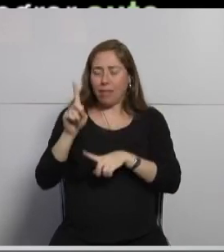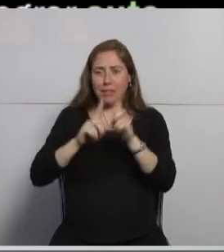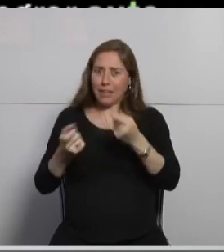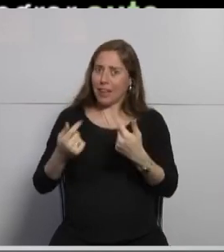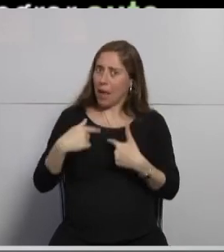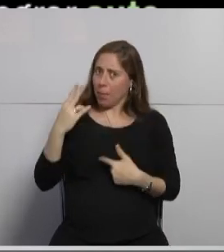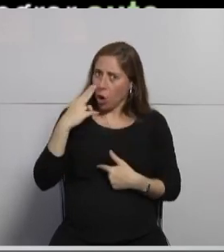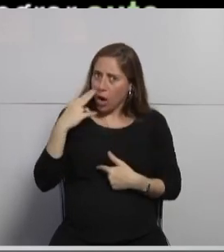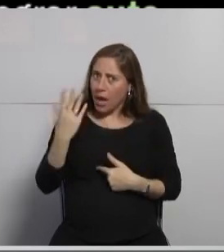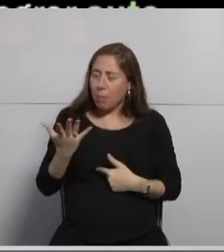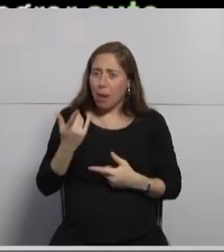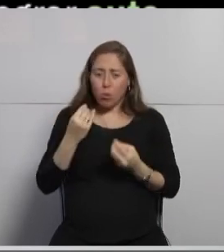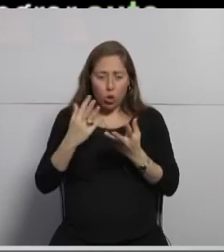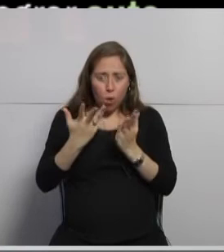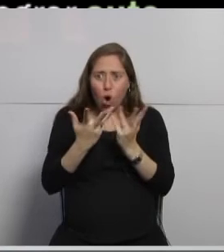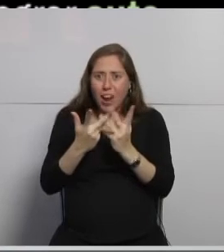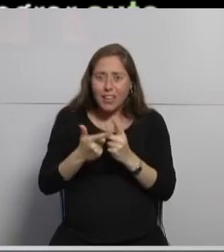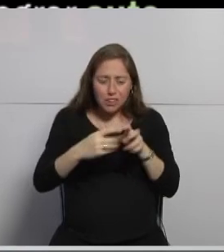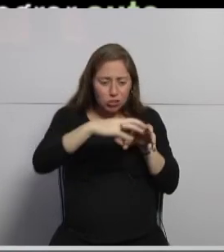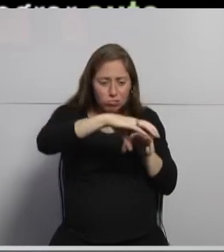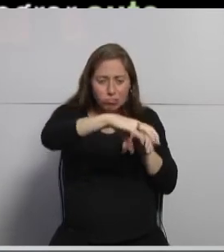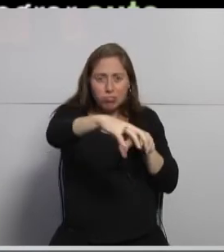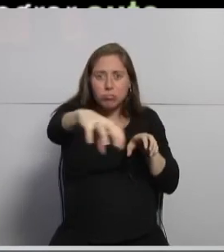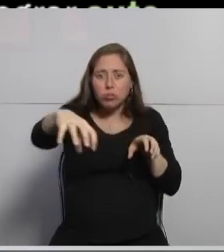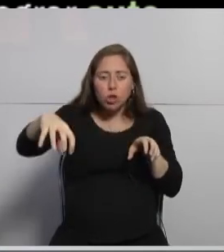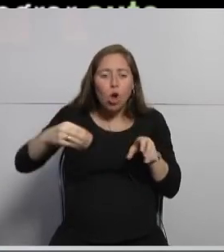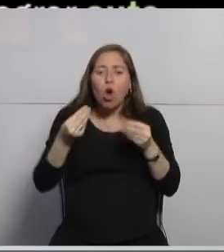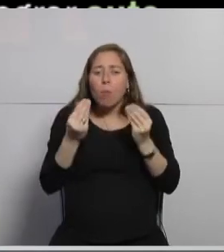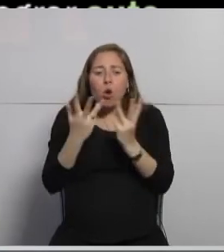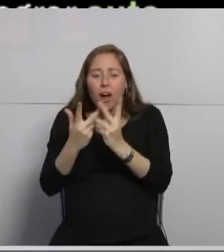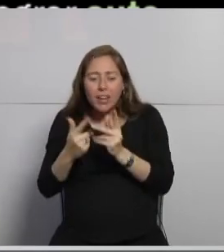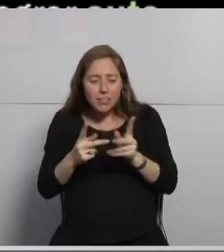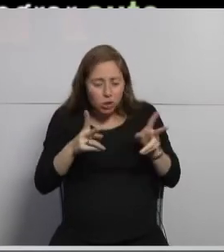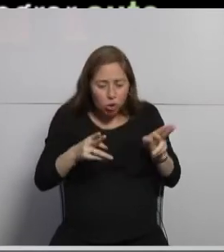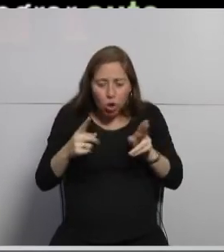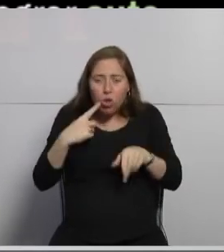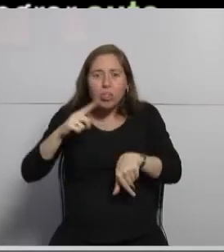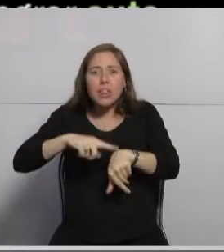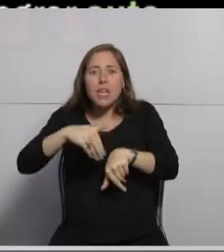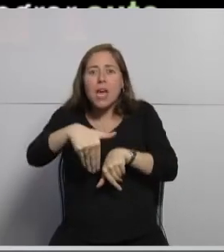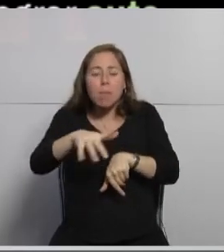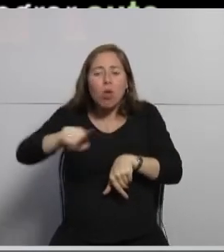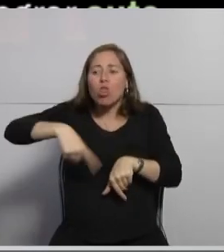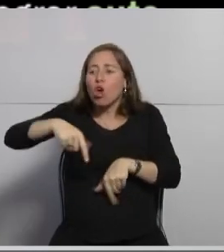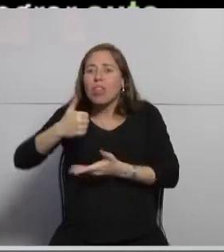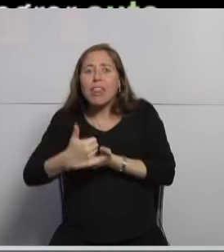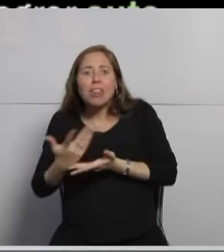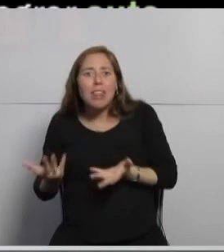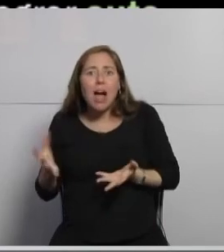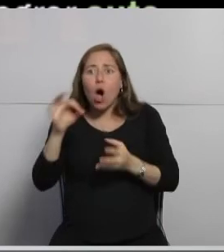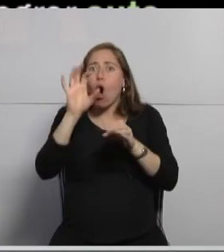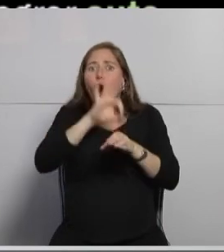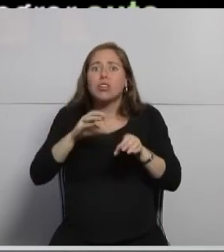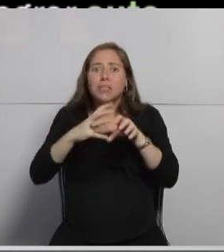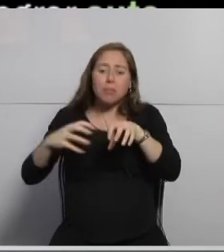por el tema de administrar todos estos contenedores poder limitarlos y saber dónde están y si tenemos que escalarlos